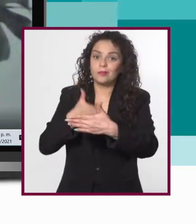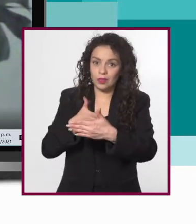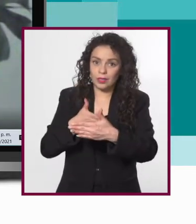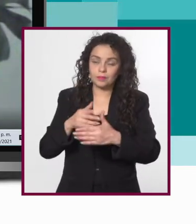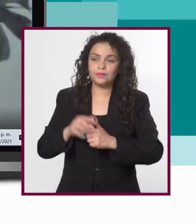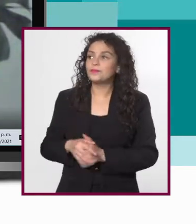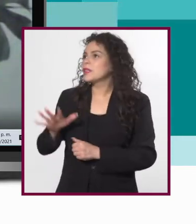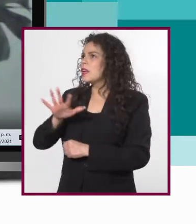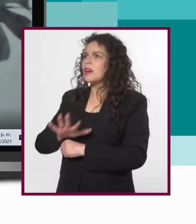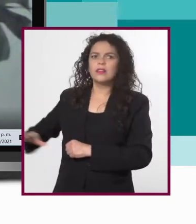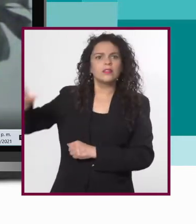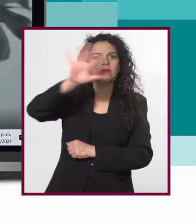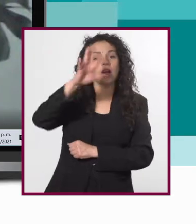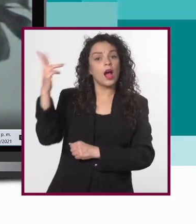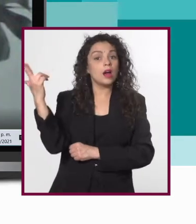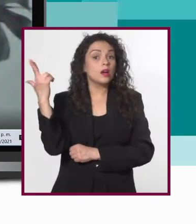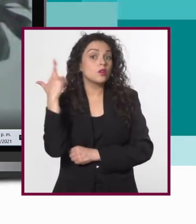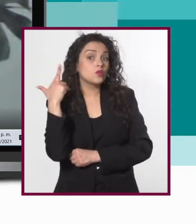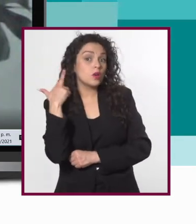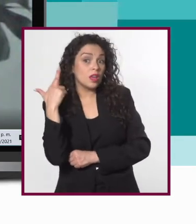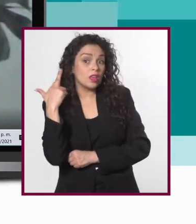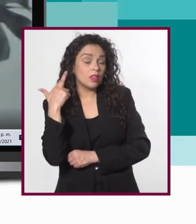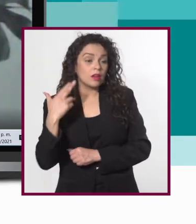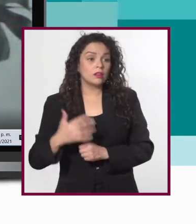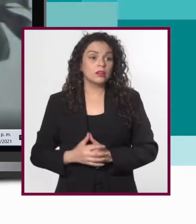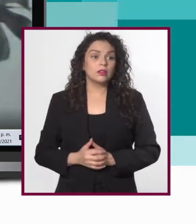Los ruidos en el medio ambiente